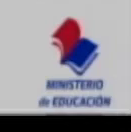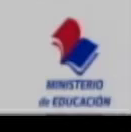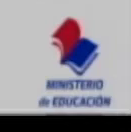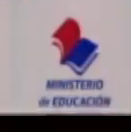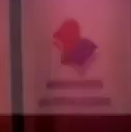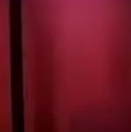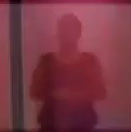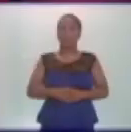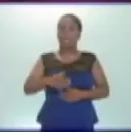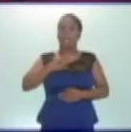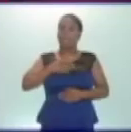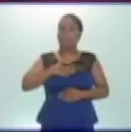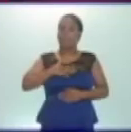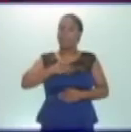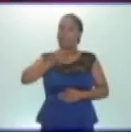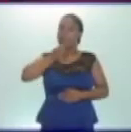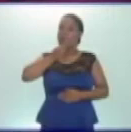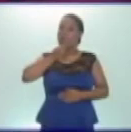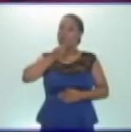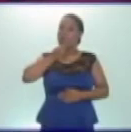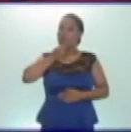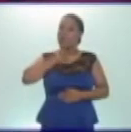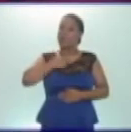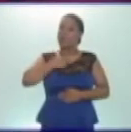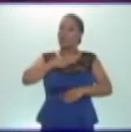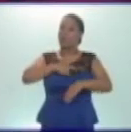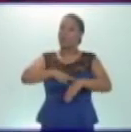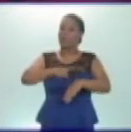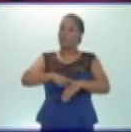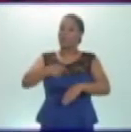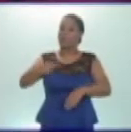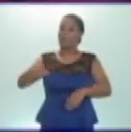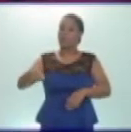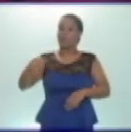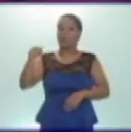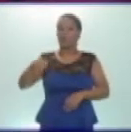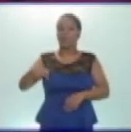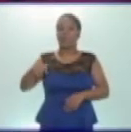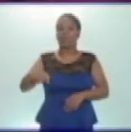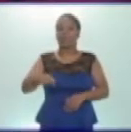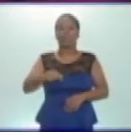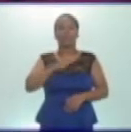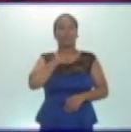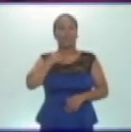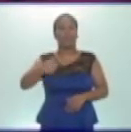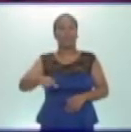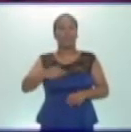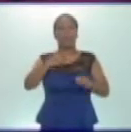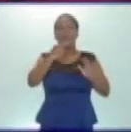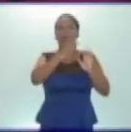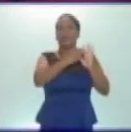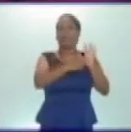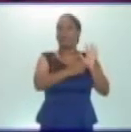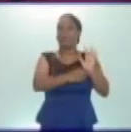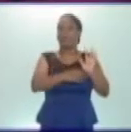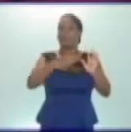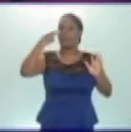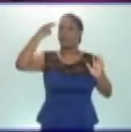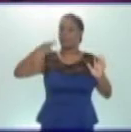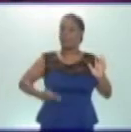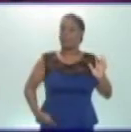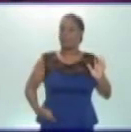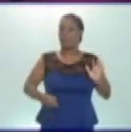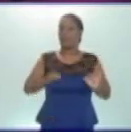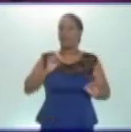Espero que hayan tenido tiempo de copiar esta sugerencia de medidas higiénicas para mantener sano nuestro sistema digestivo.